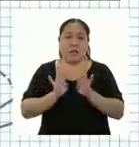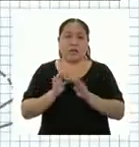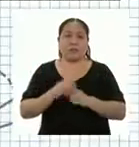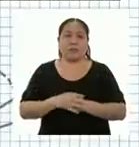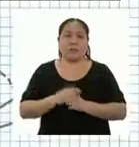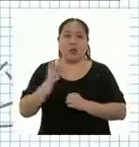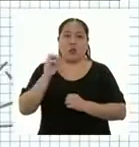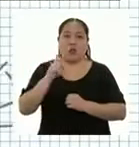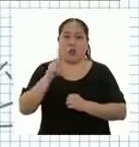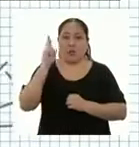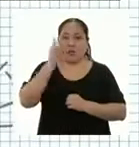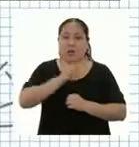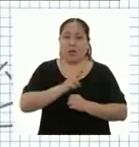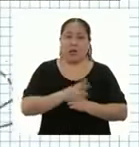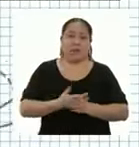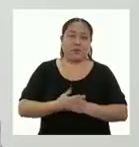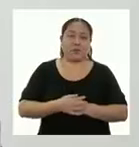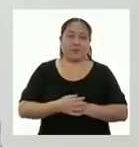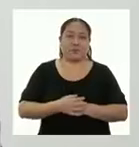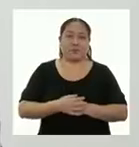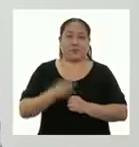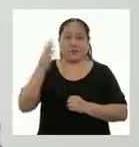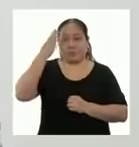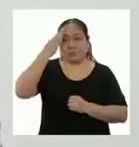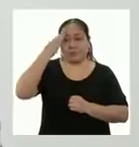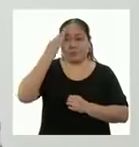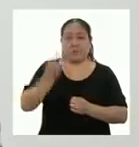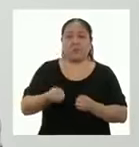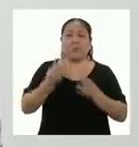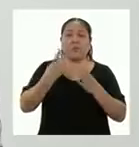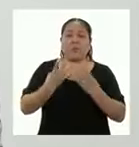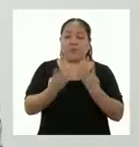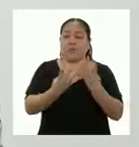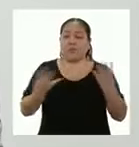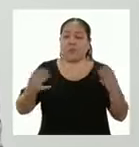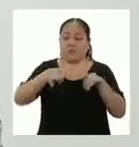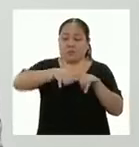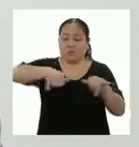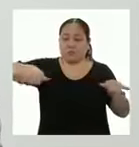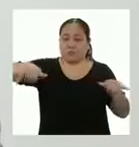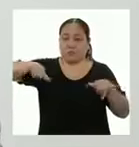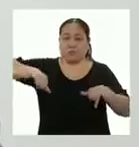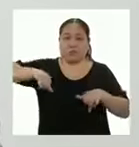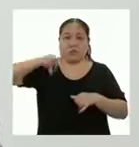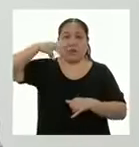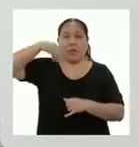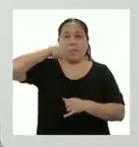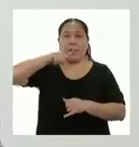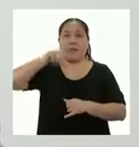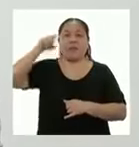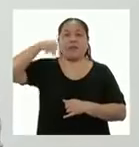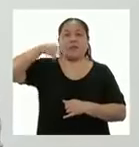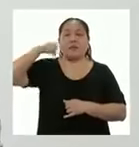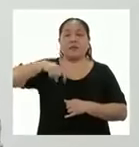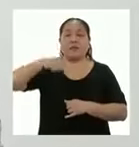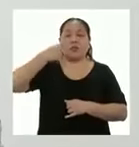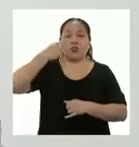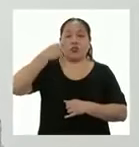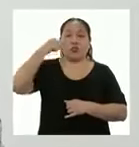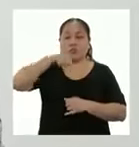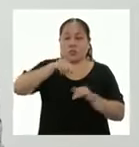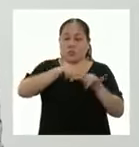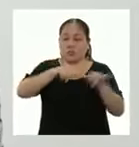Listo, calculemos entonces. Para determinar la cantidad de metros lineales de malla que necesita, debemos conocer la longitud